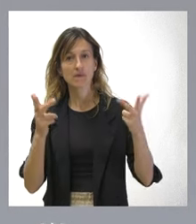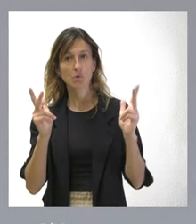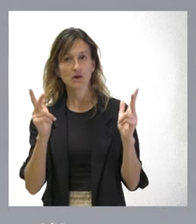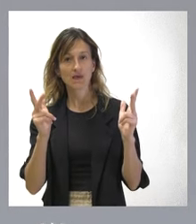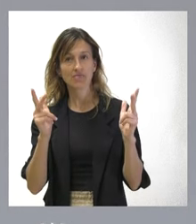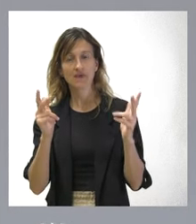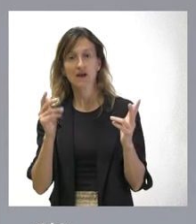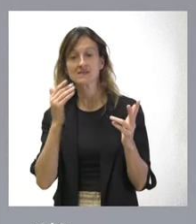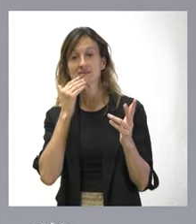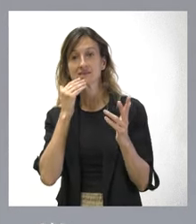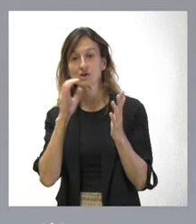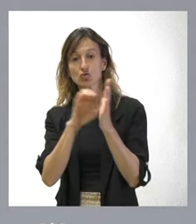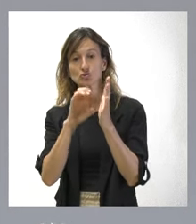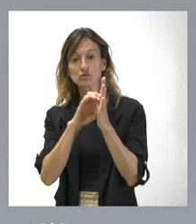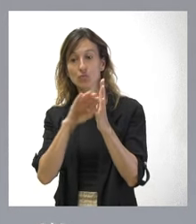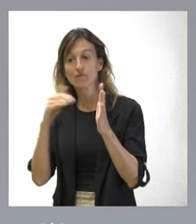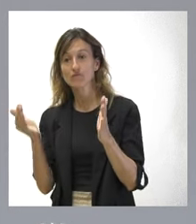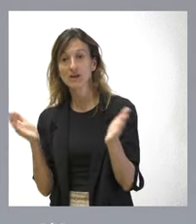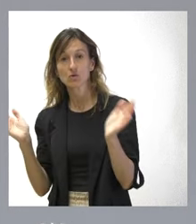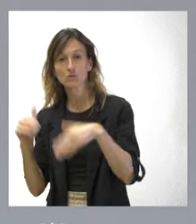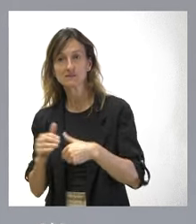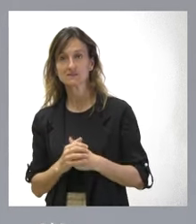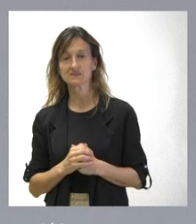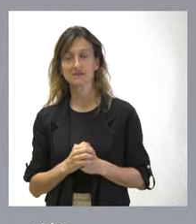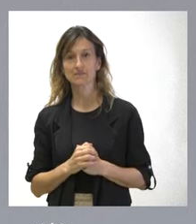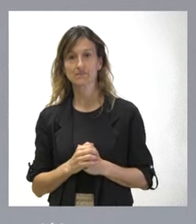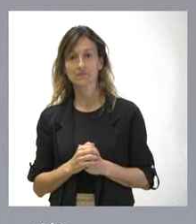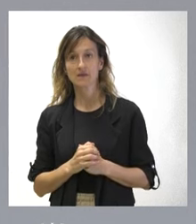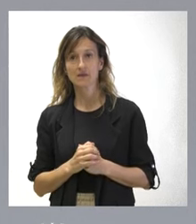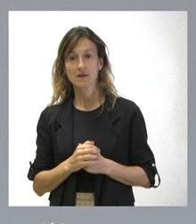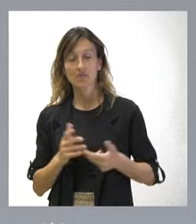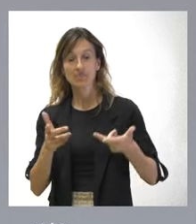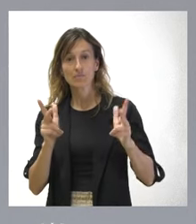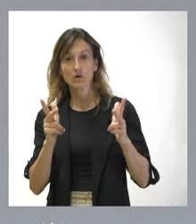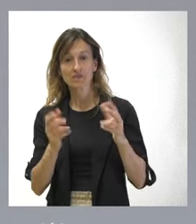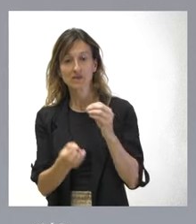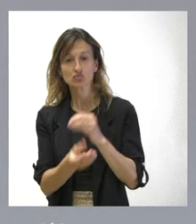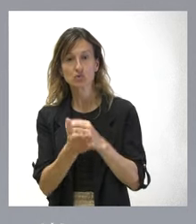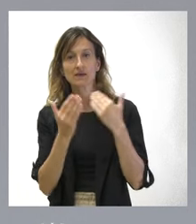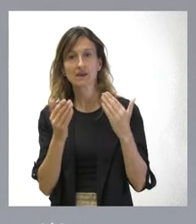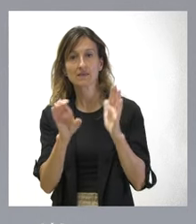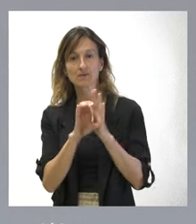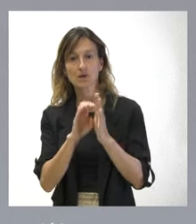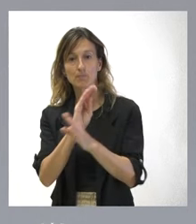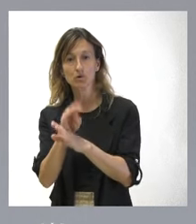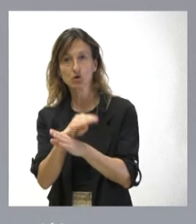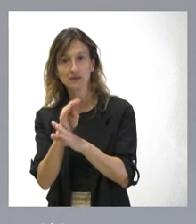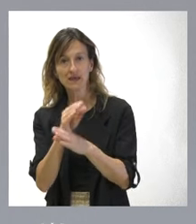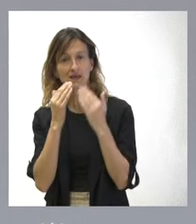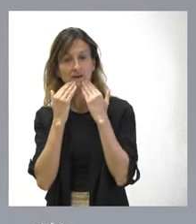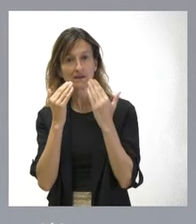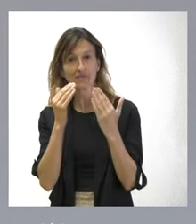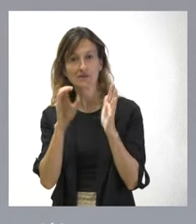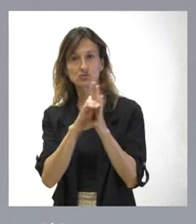fuera de la Constitución. La democracia nace con la Constitución, se protege con la Constitución y se